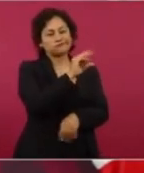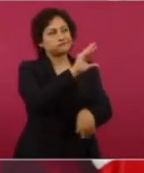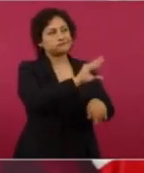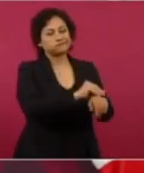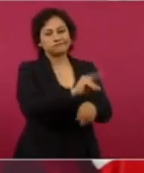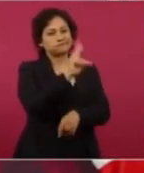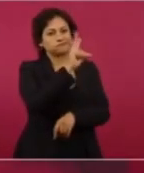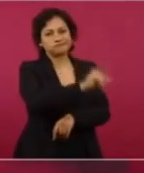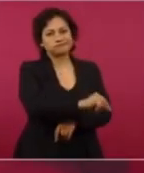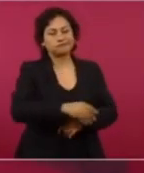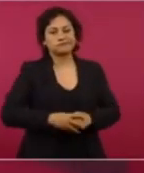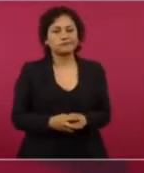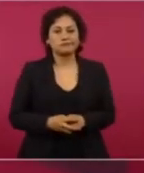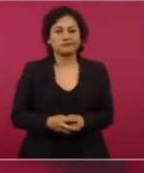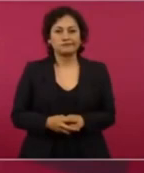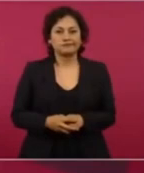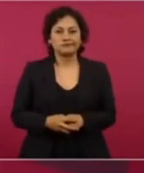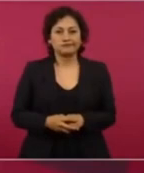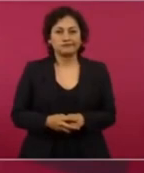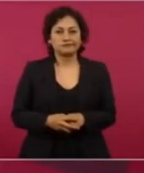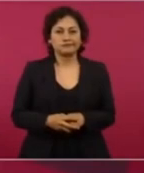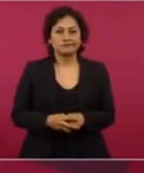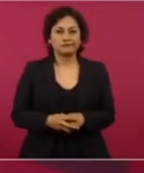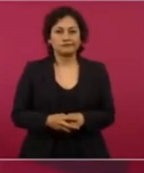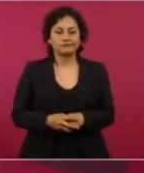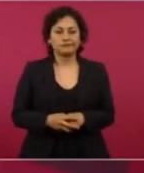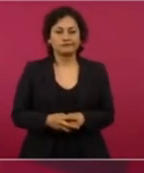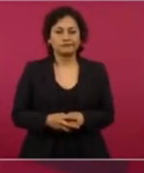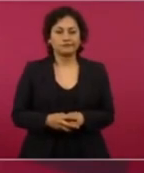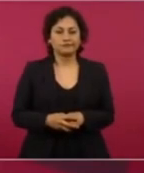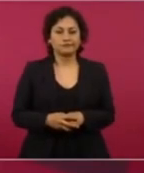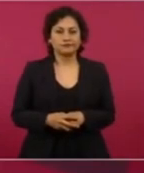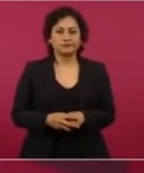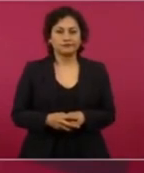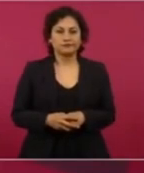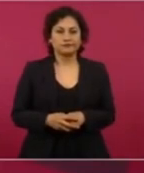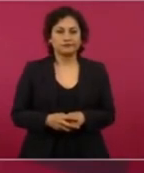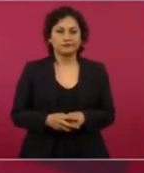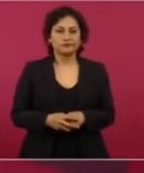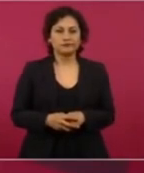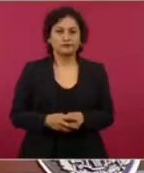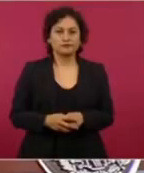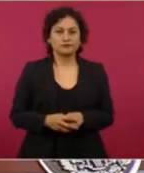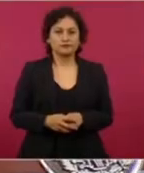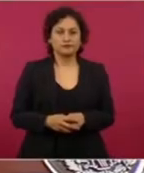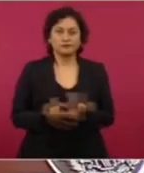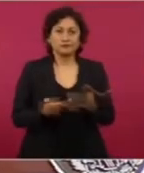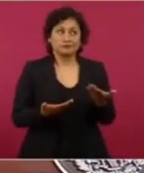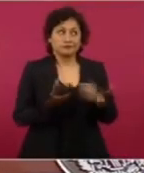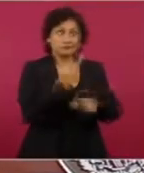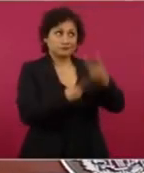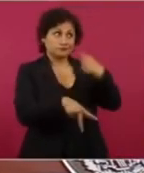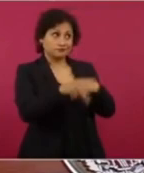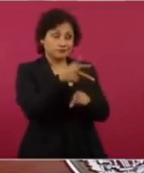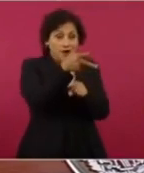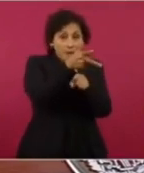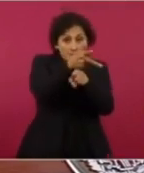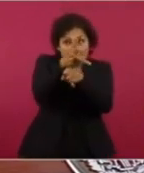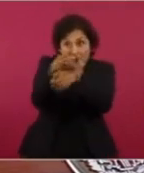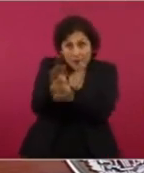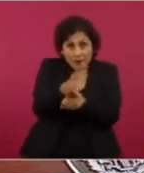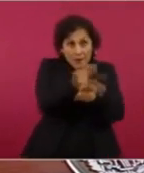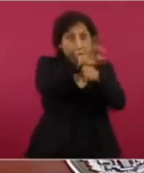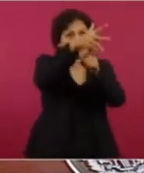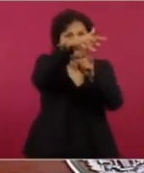No permitimos la entrada de esas